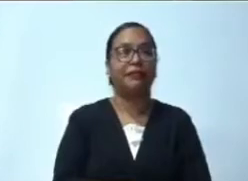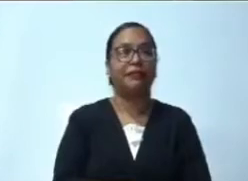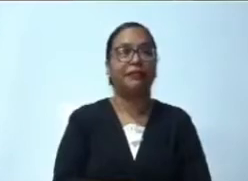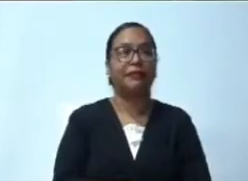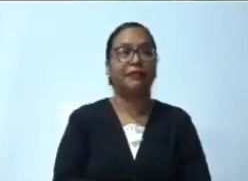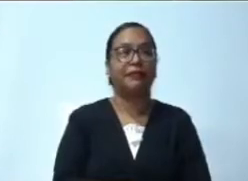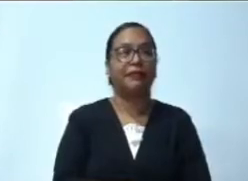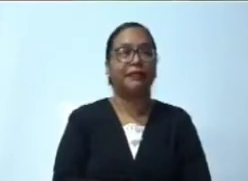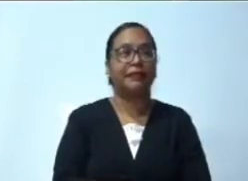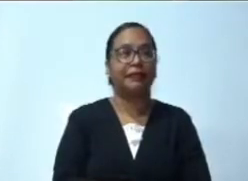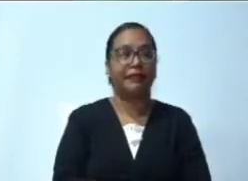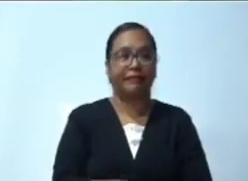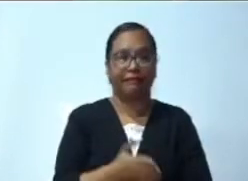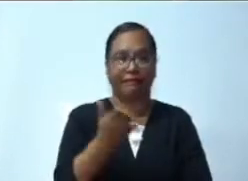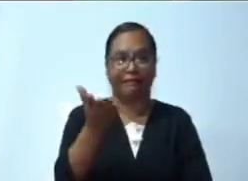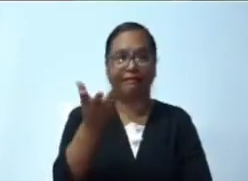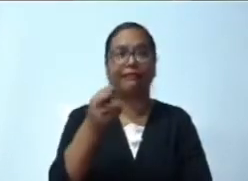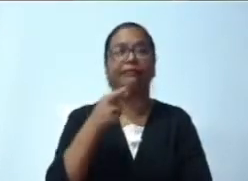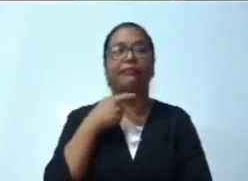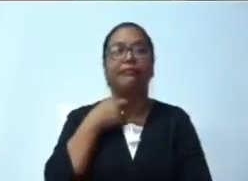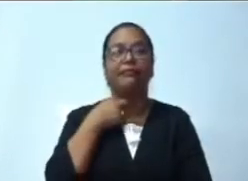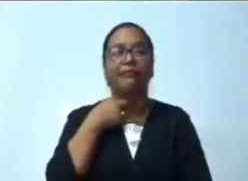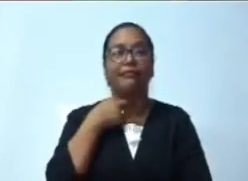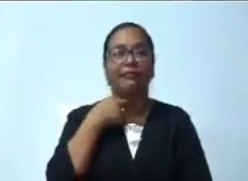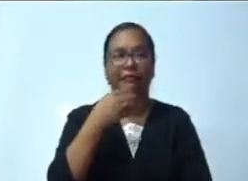Diputado Tobía Crespo.